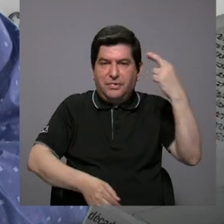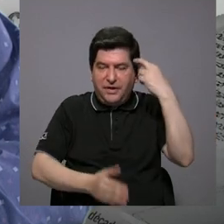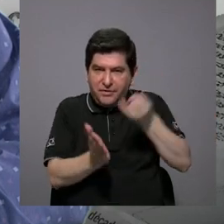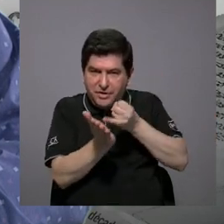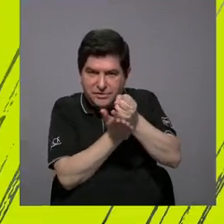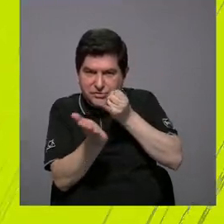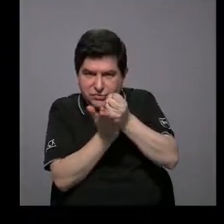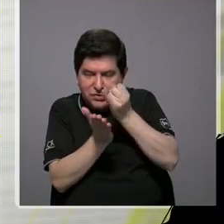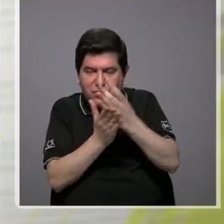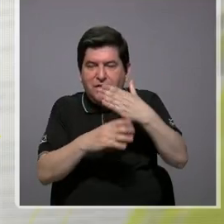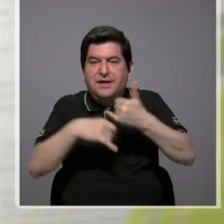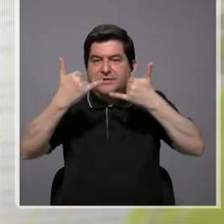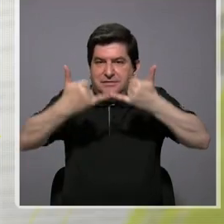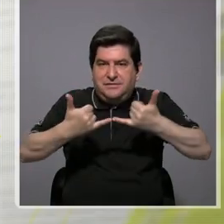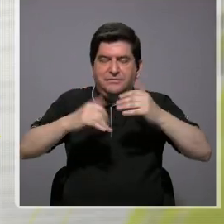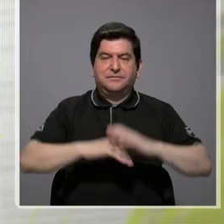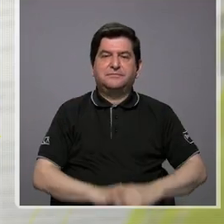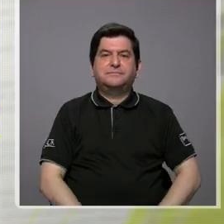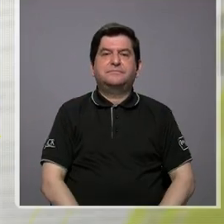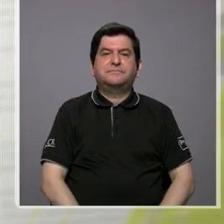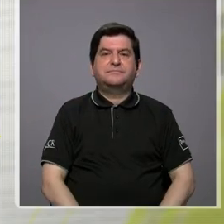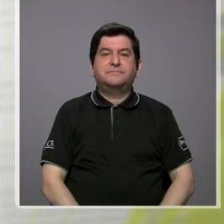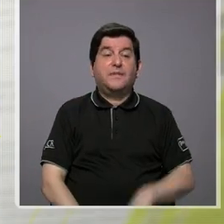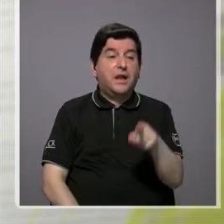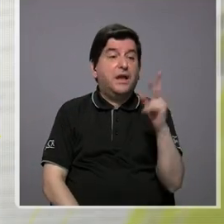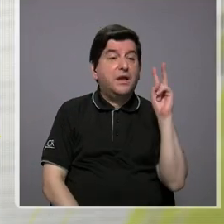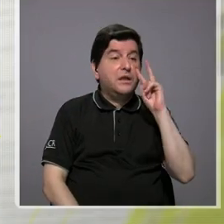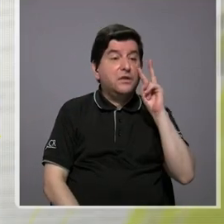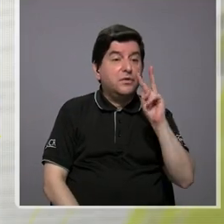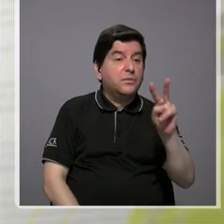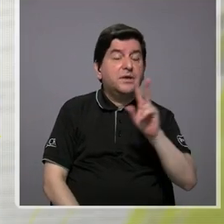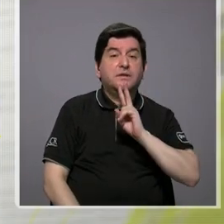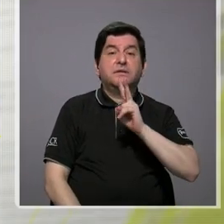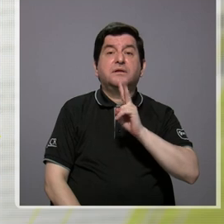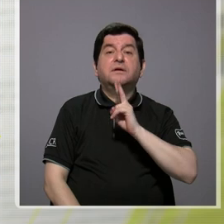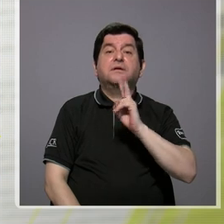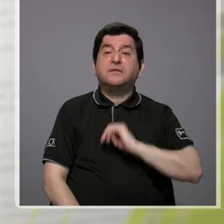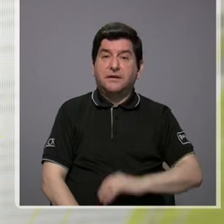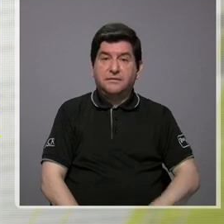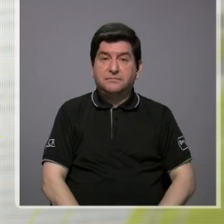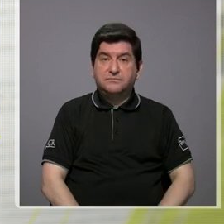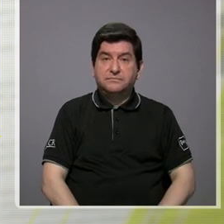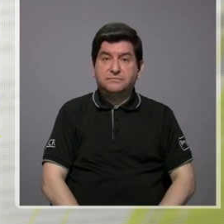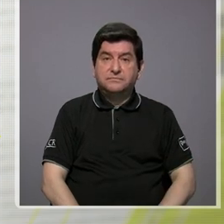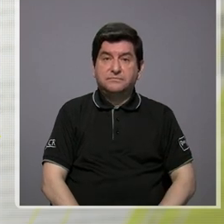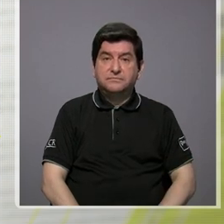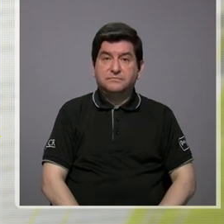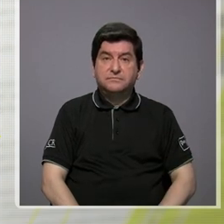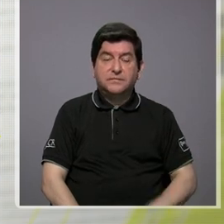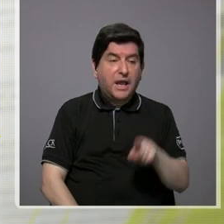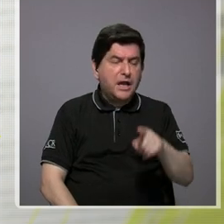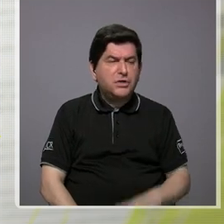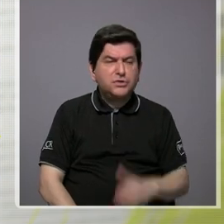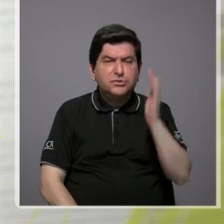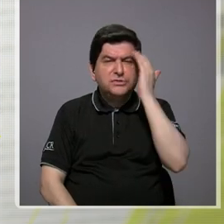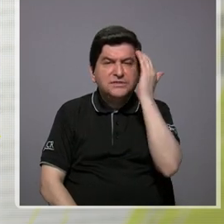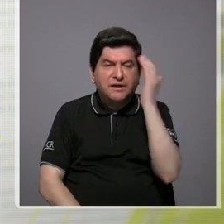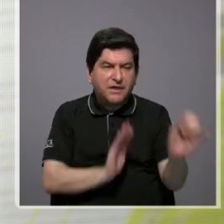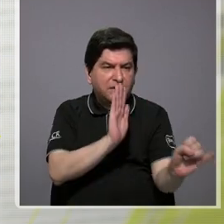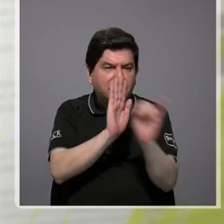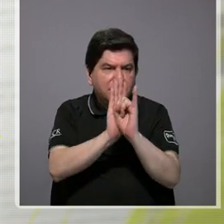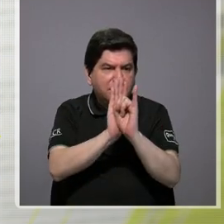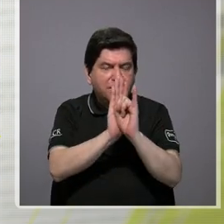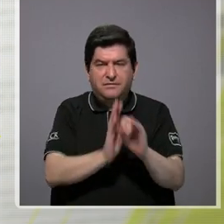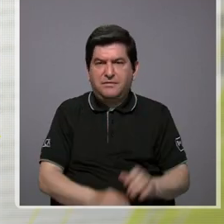investigación que se está haciendo. ¿Verdad? Que ellos vean realmente, que ellos identifiquen realmente